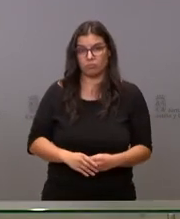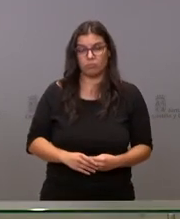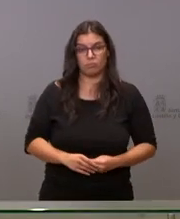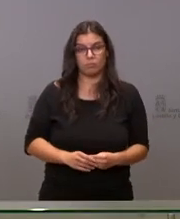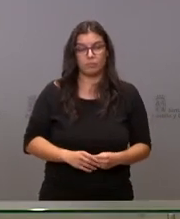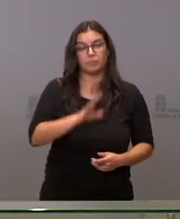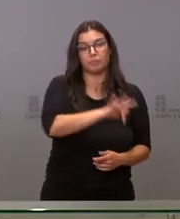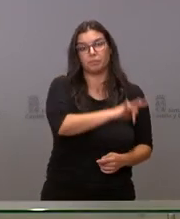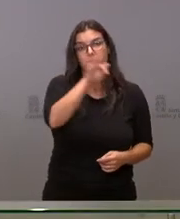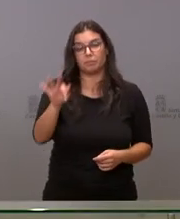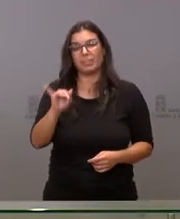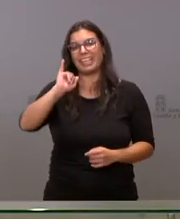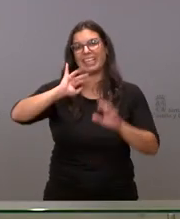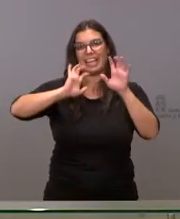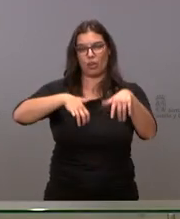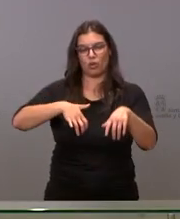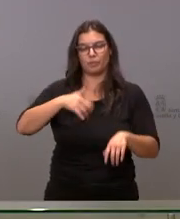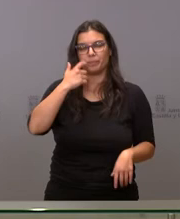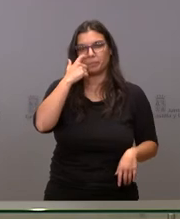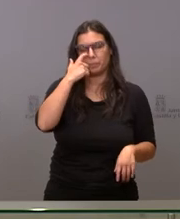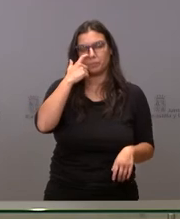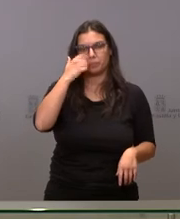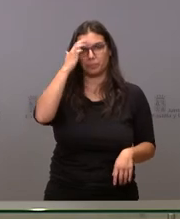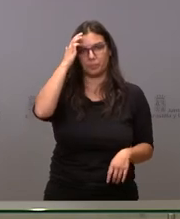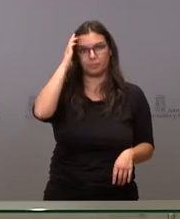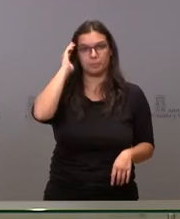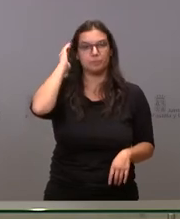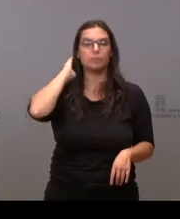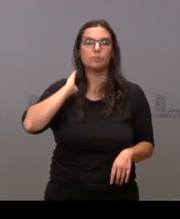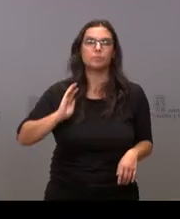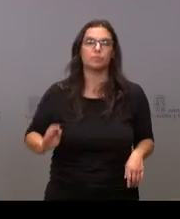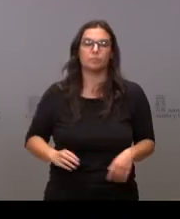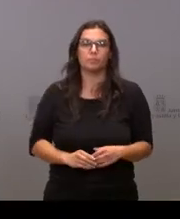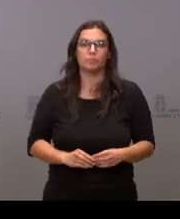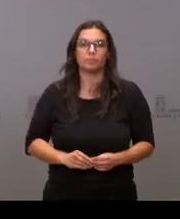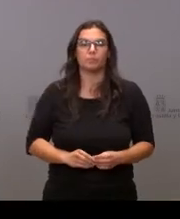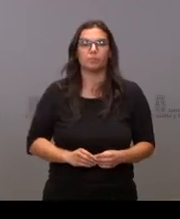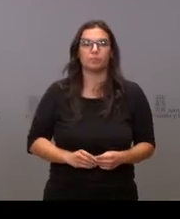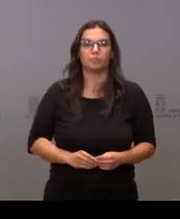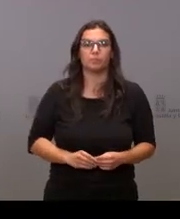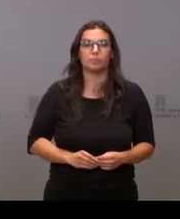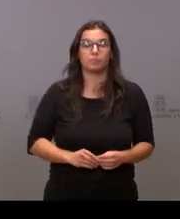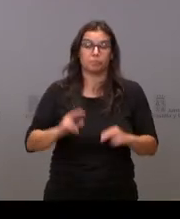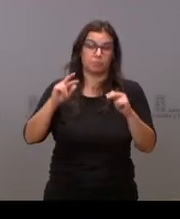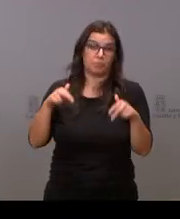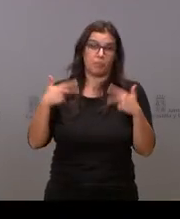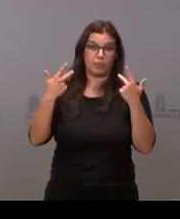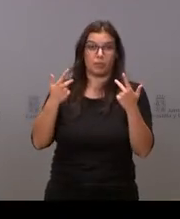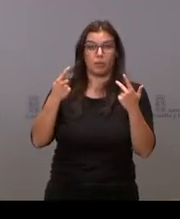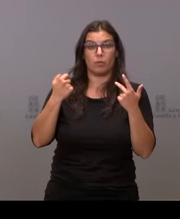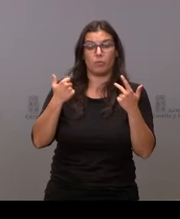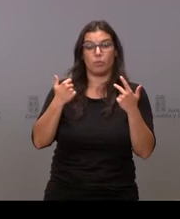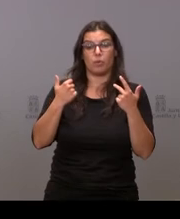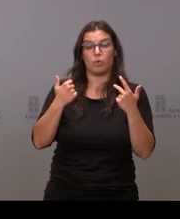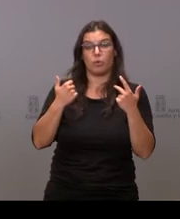turno ya para y león Carlos Domínguez cuando quieras bueno me va a permitir recoger un poco esta última